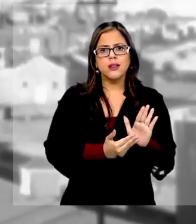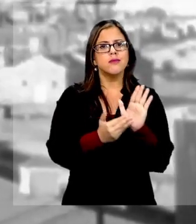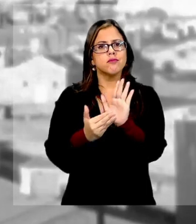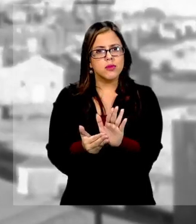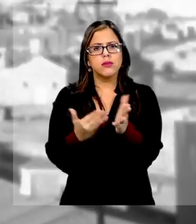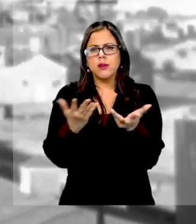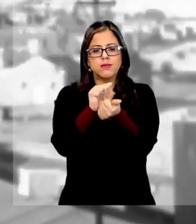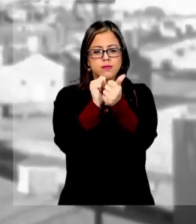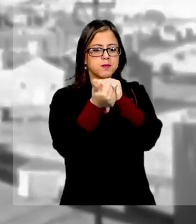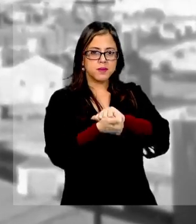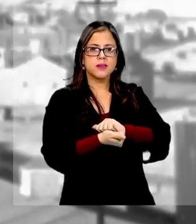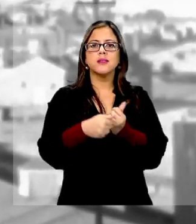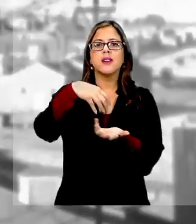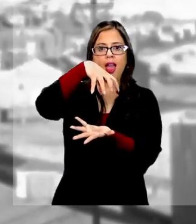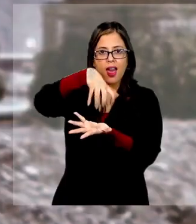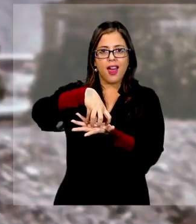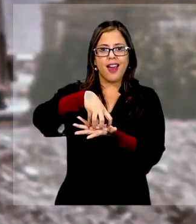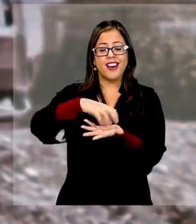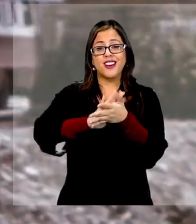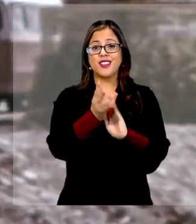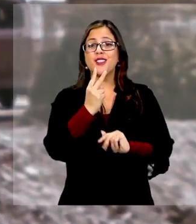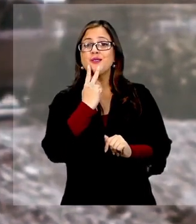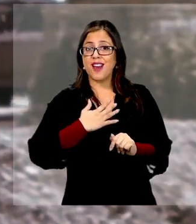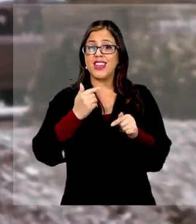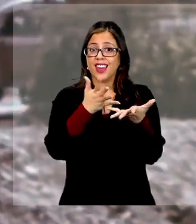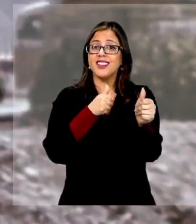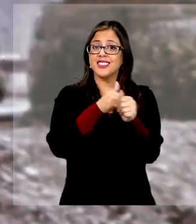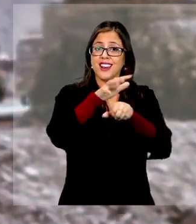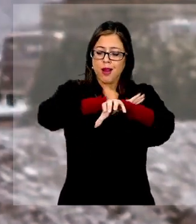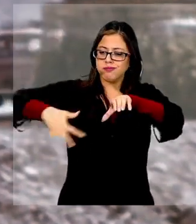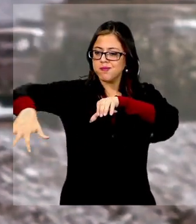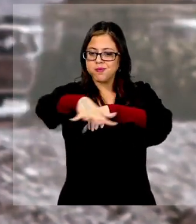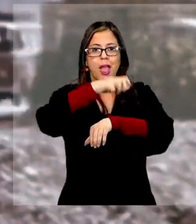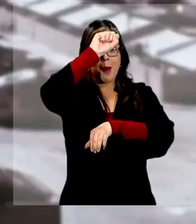muestran cómo se adaptaron al territorio. ¡Toda una vida alrededor de la minería!